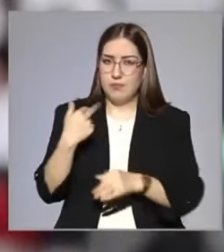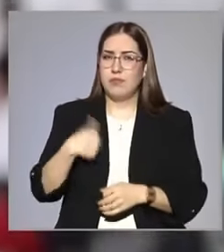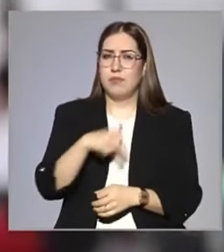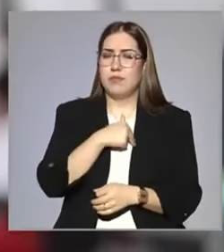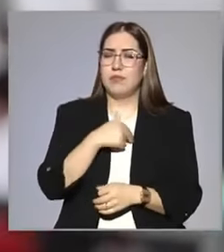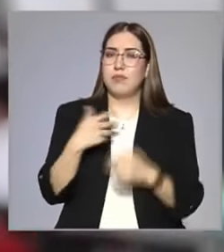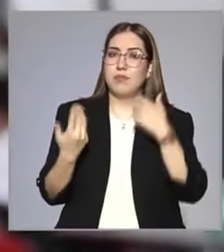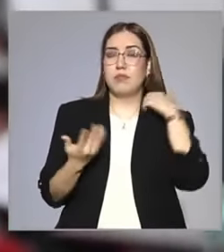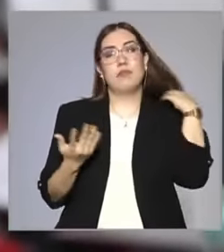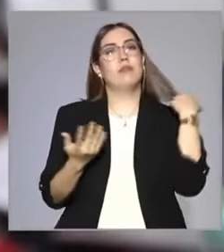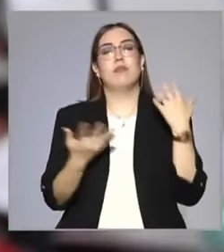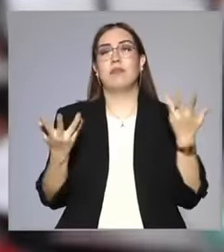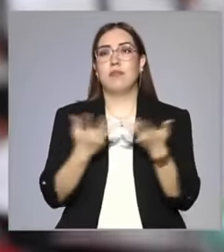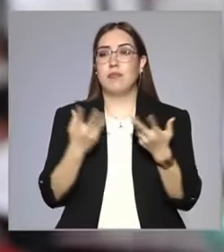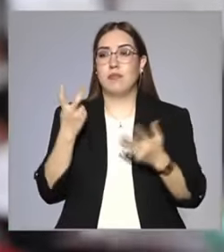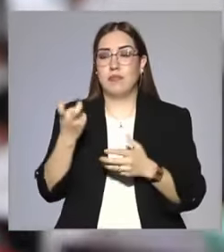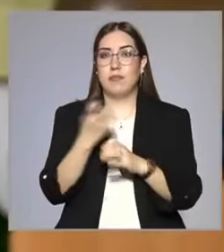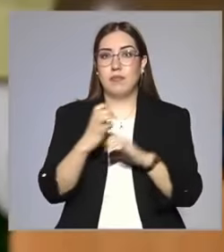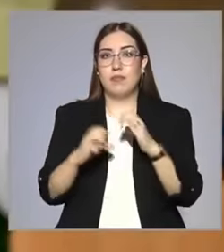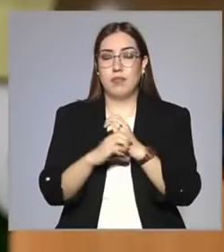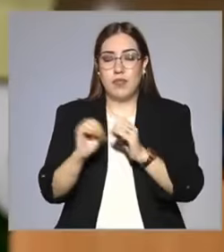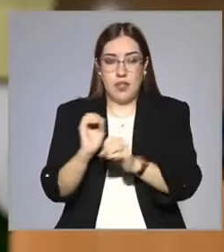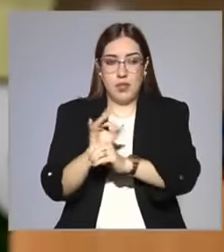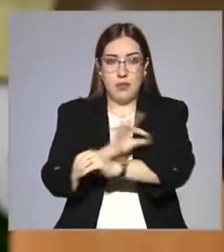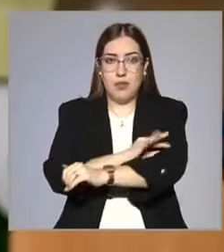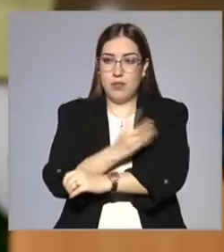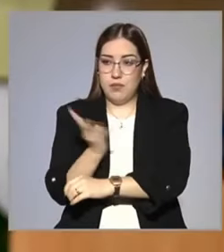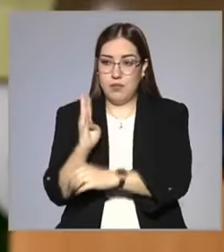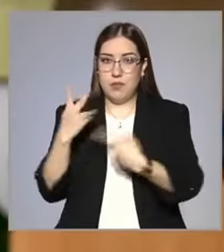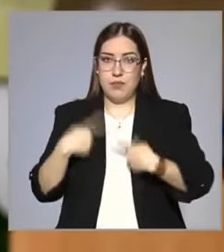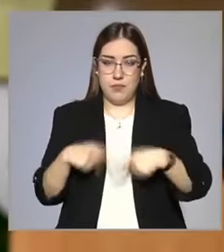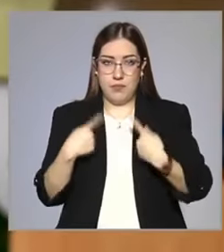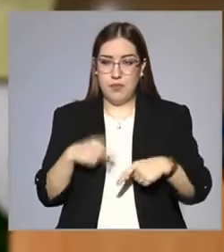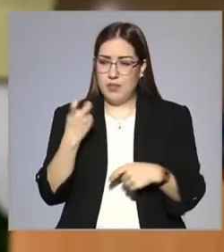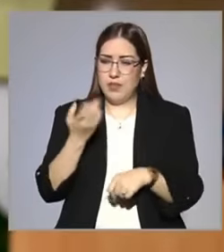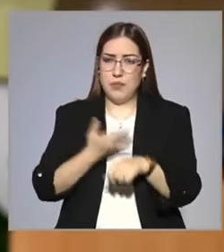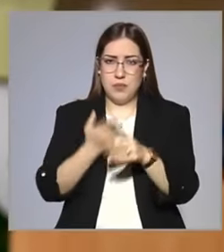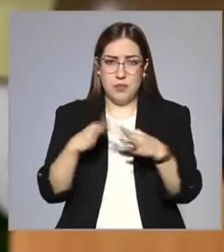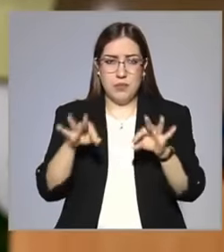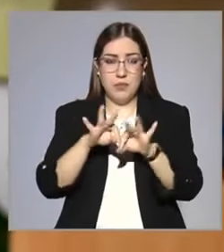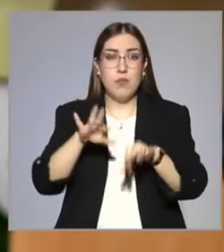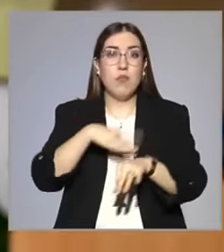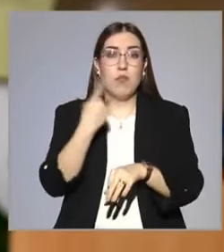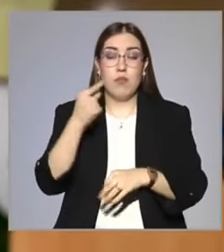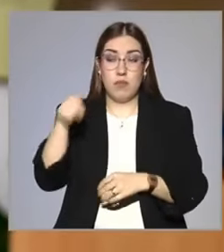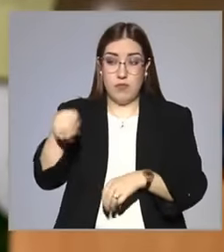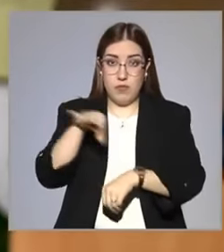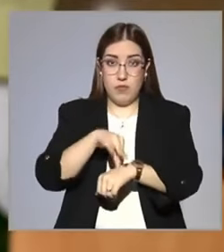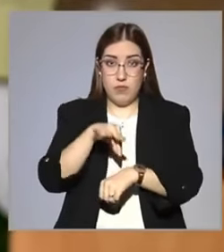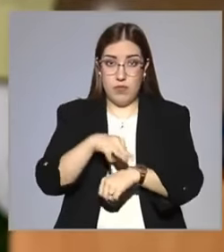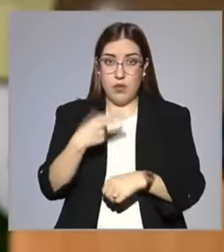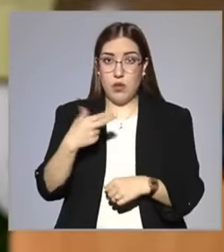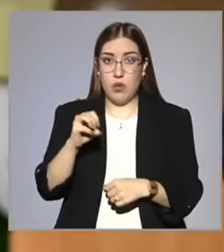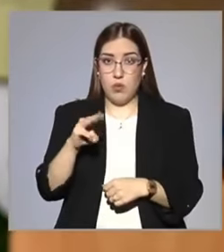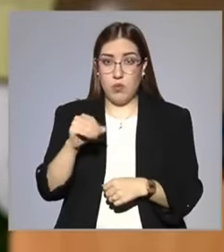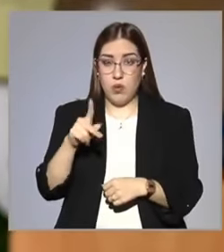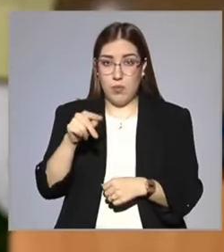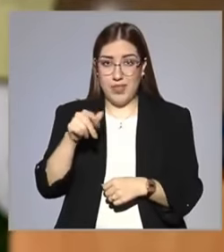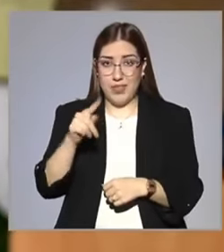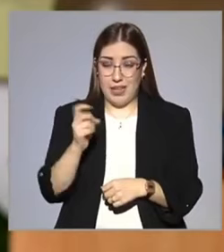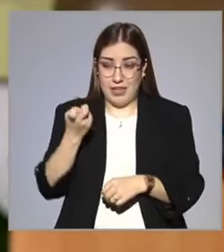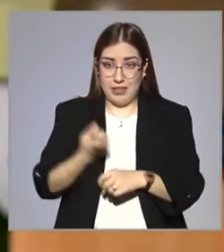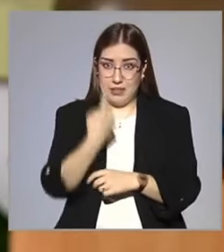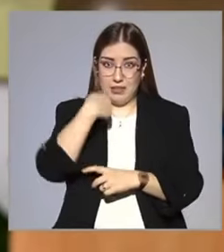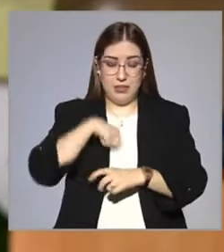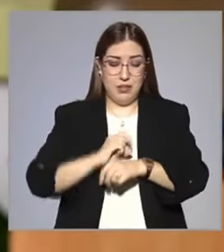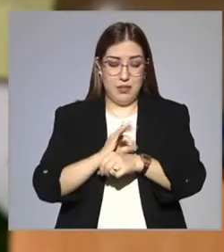también la situación anímica emocional de los pacientes. Esto es fundamental, porque para el médico homeópata la parte emotiva emocional